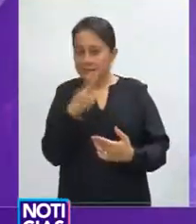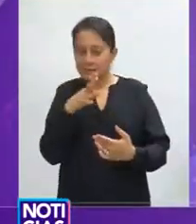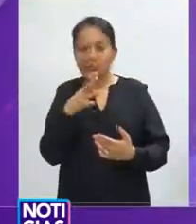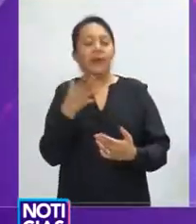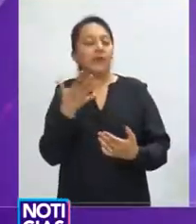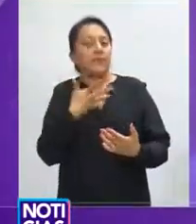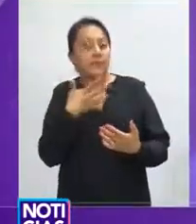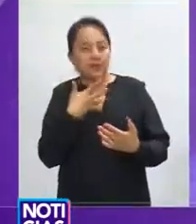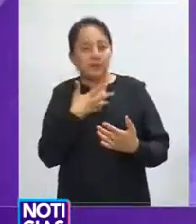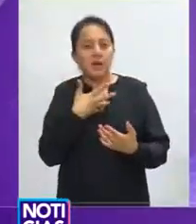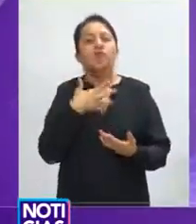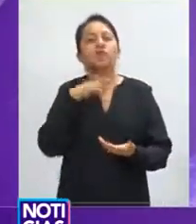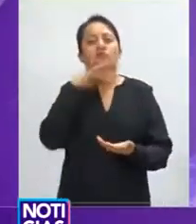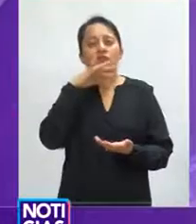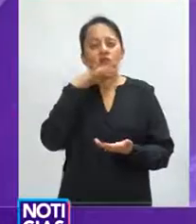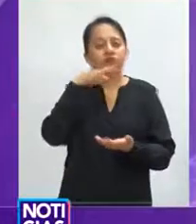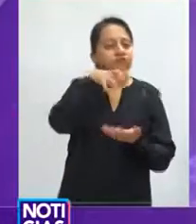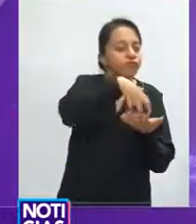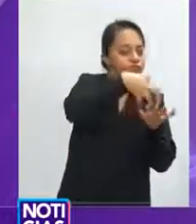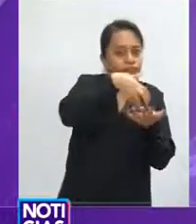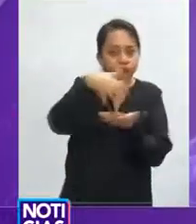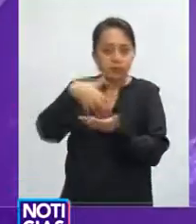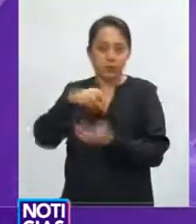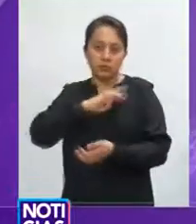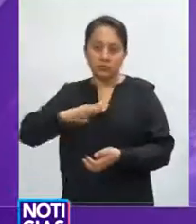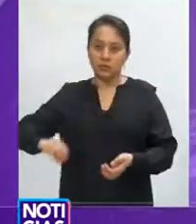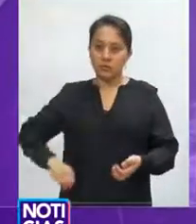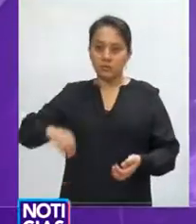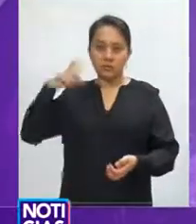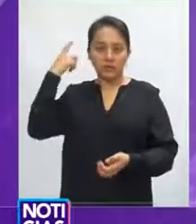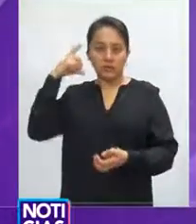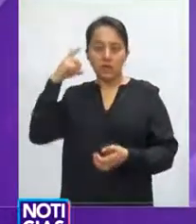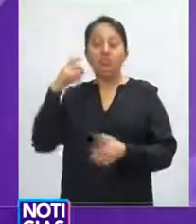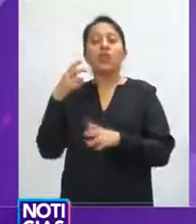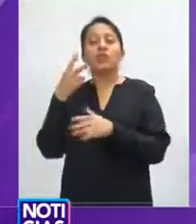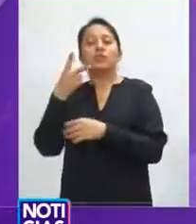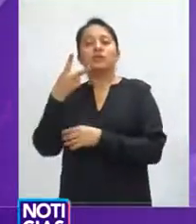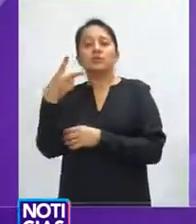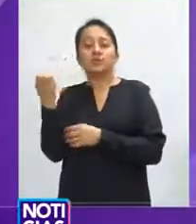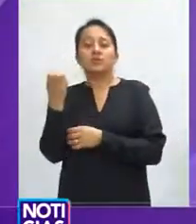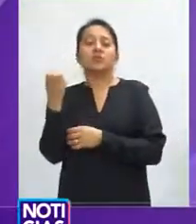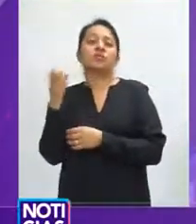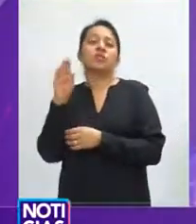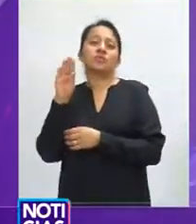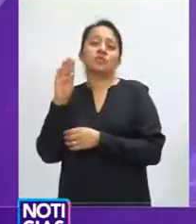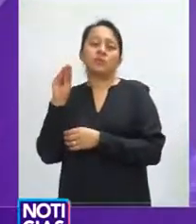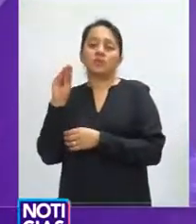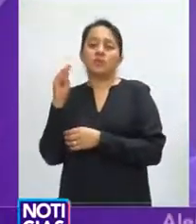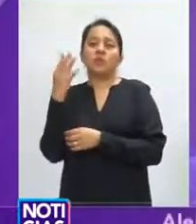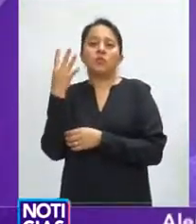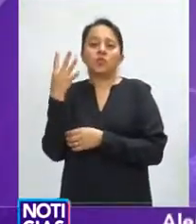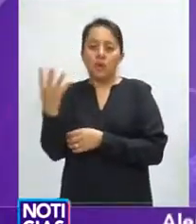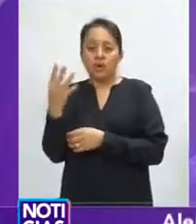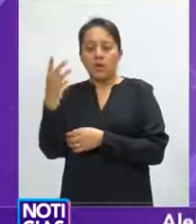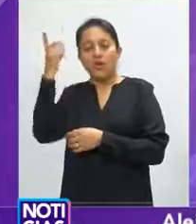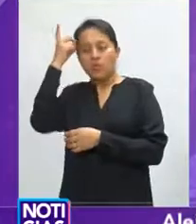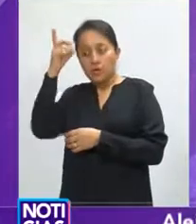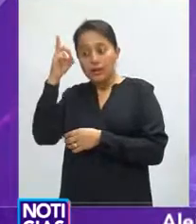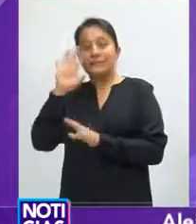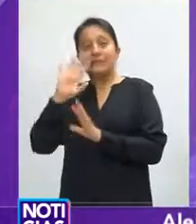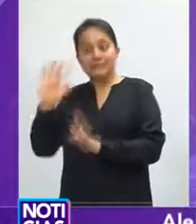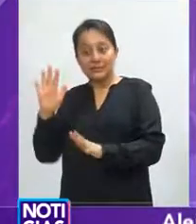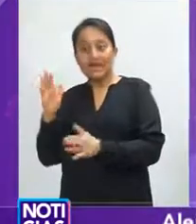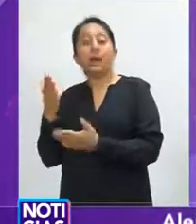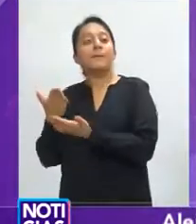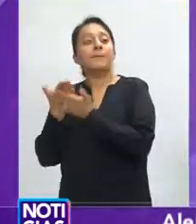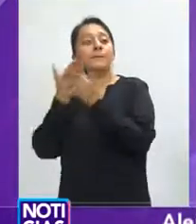municipio de Querétaro, 294 dueños de establecimientos obligados han solicitado el servicio. Que se han hecho en vialidades